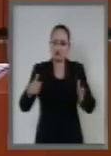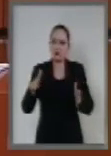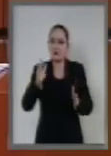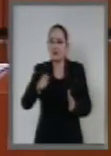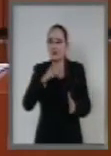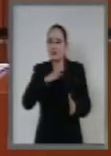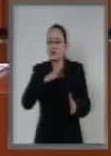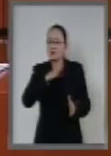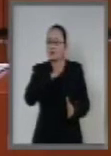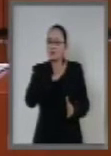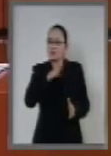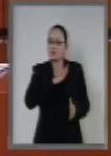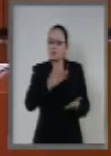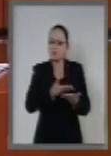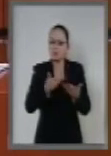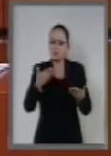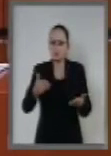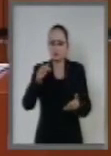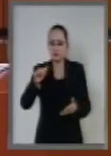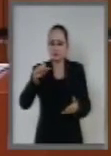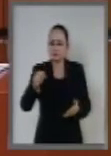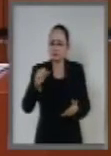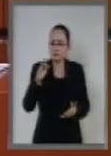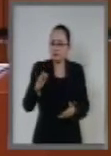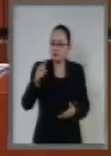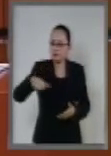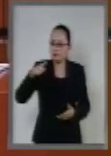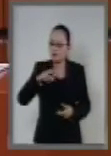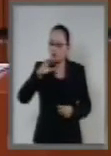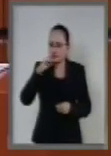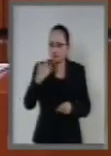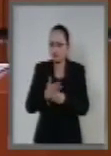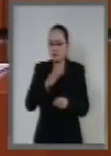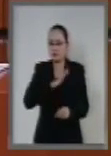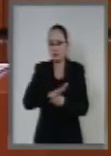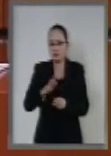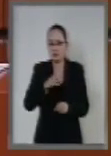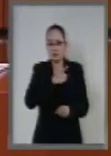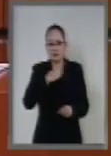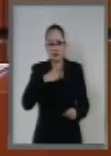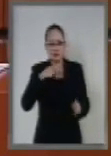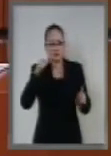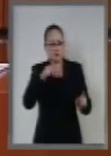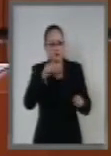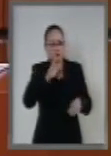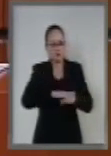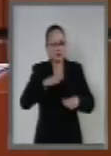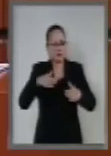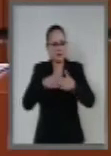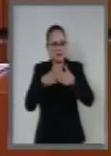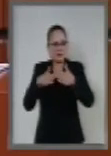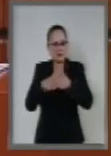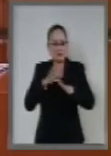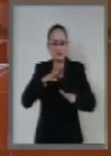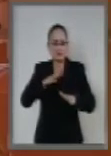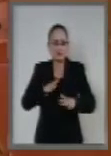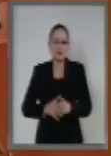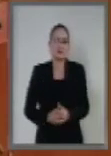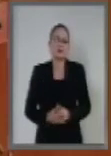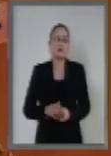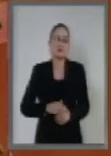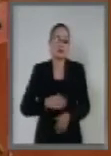capacidad actual de la Auditoría Superior de la Federación se verá aún más limitada. Por ello,